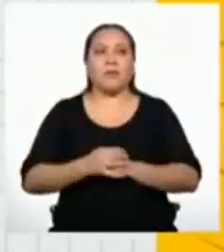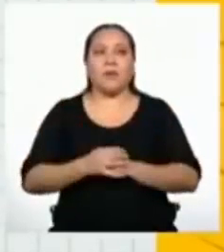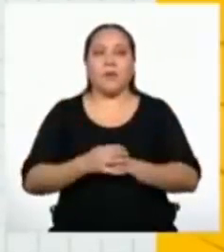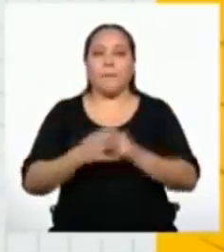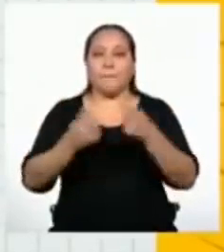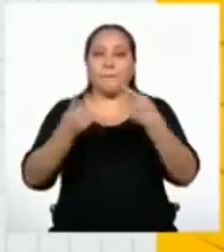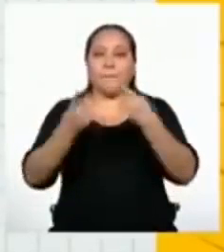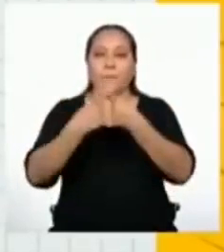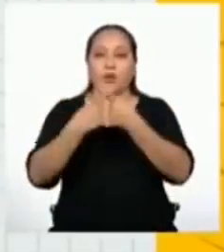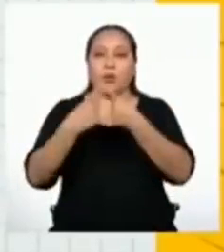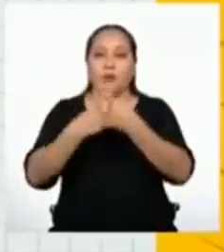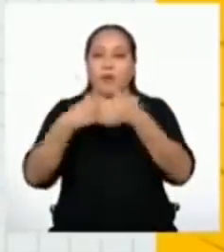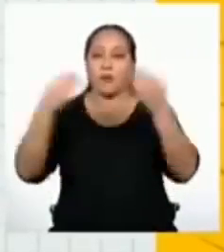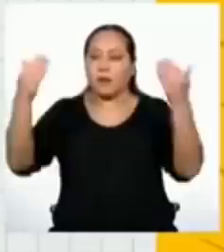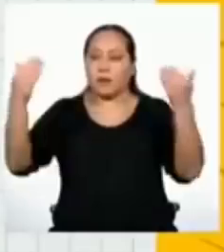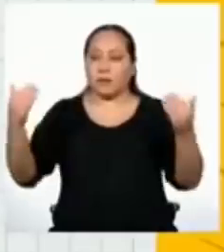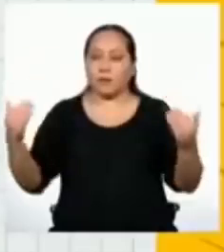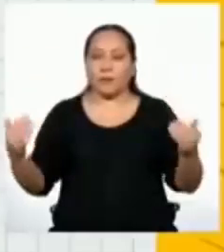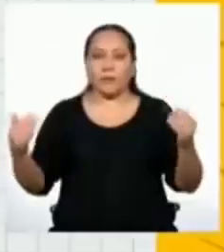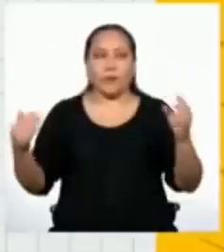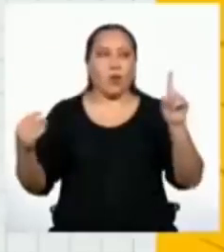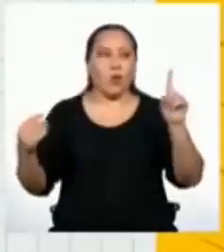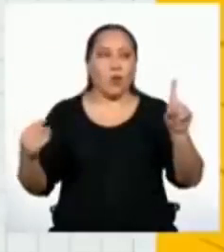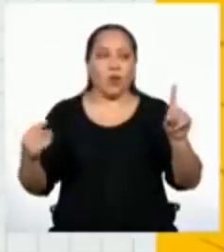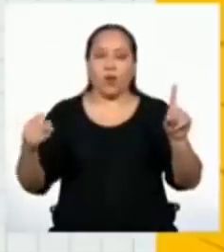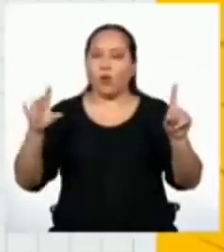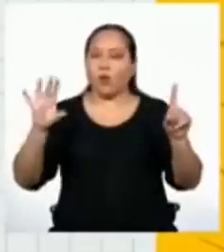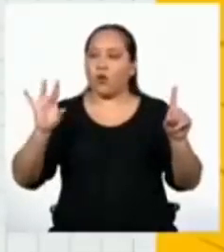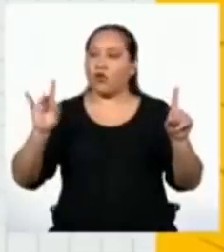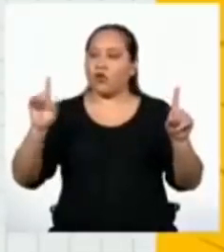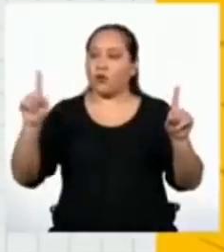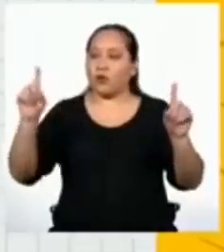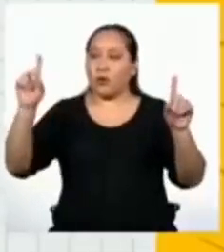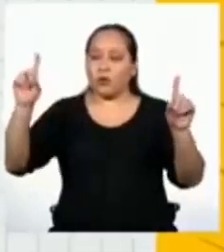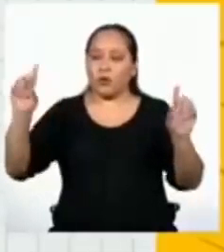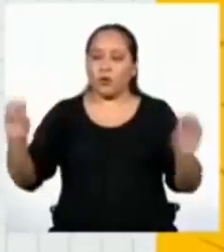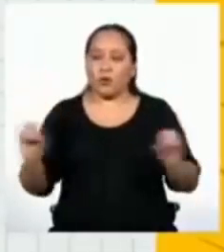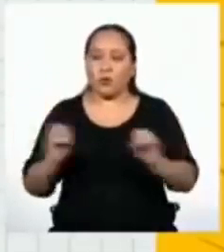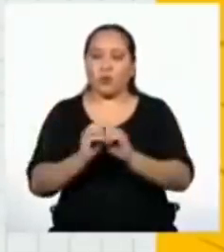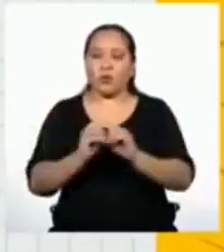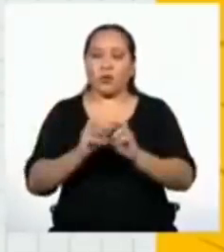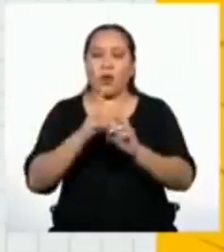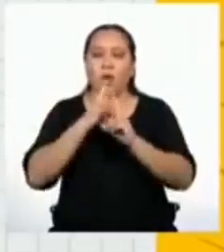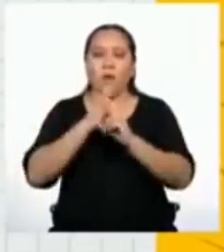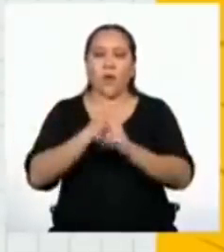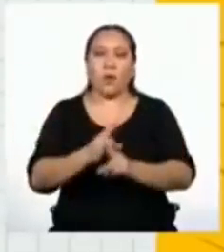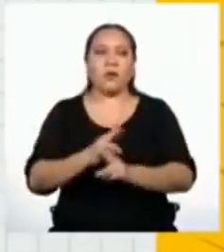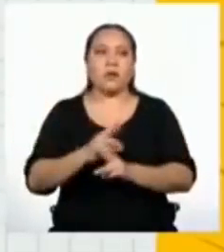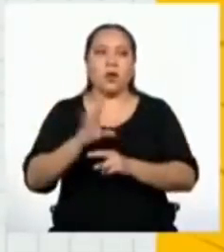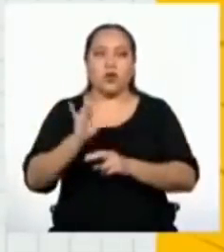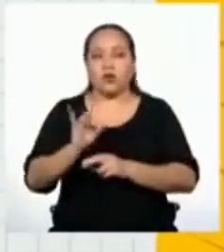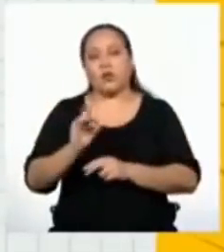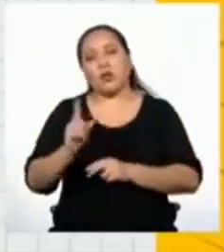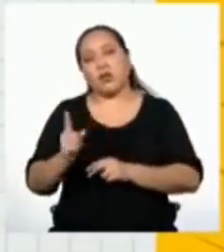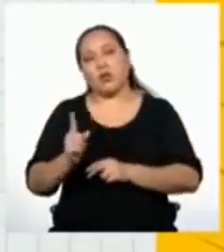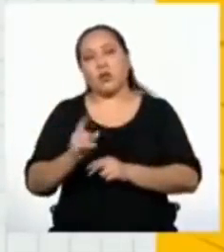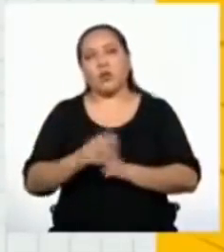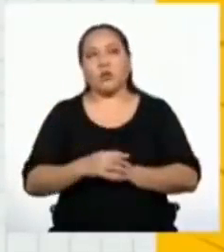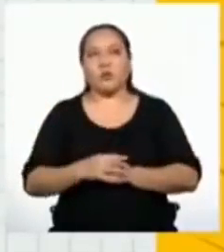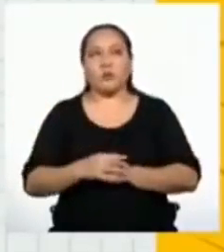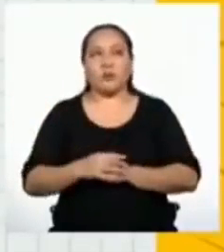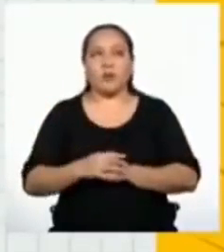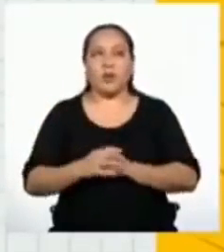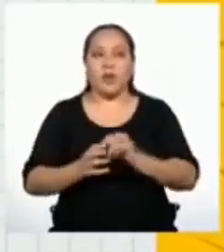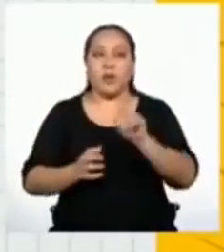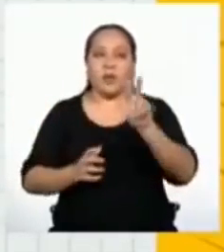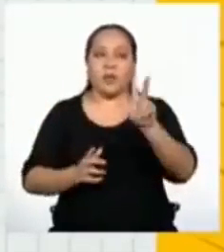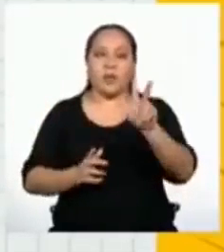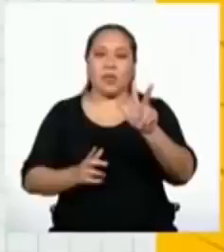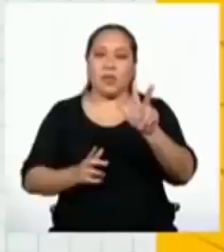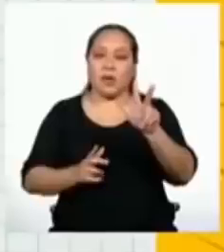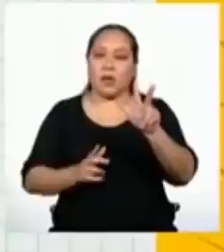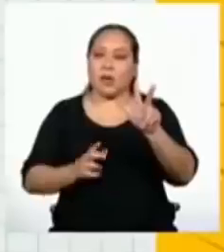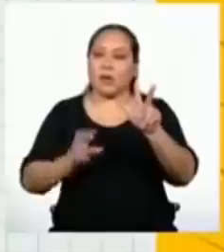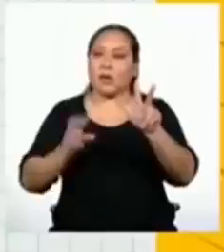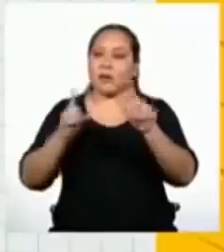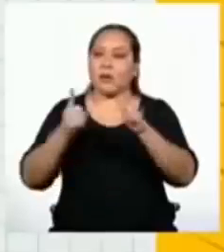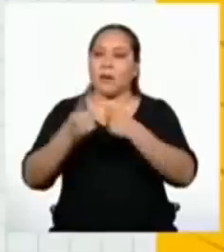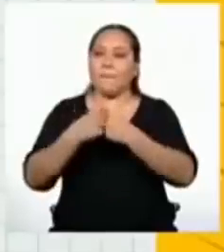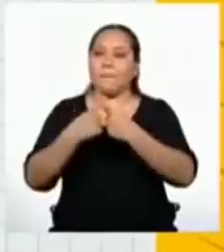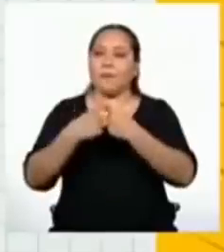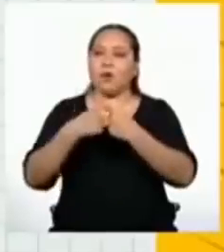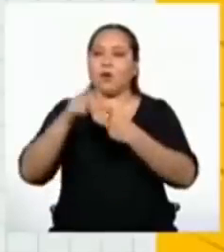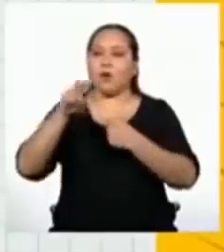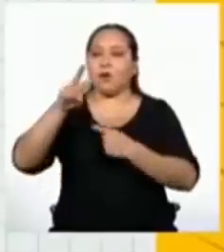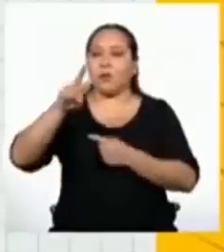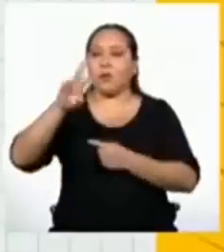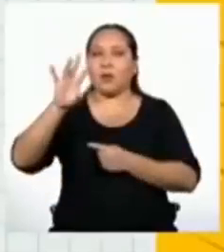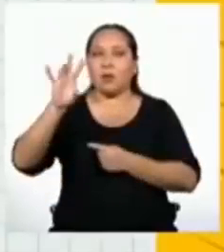multiplicar los extremos, uno por ochenta y uno, obtenemos como resultado ochenta y uno. Y al multiplicar